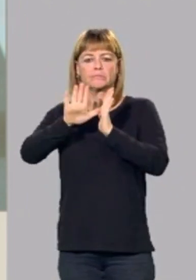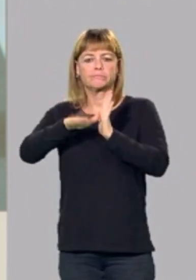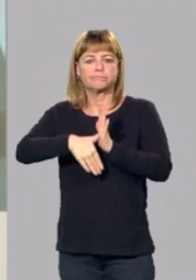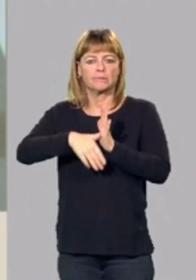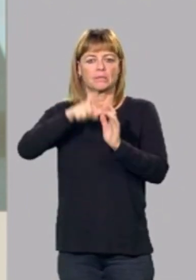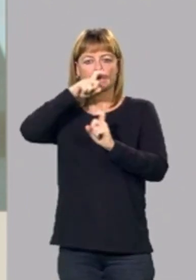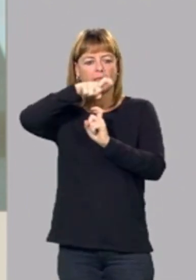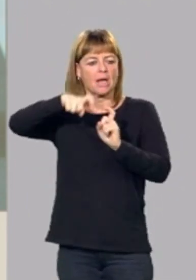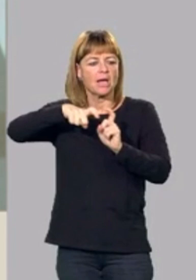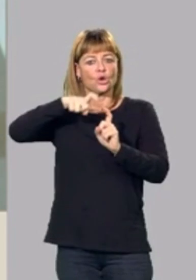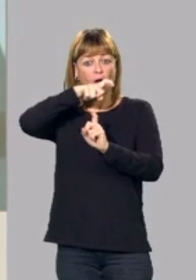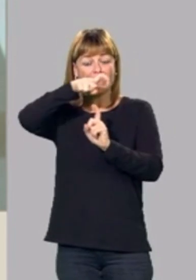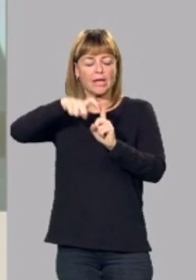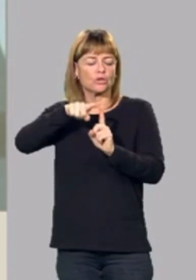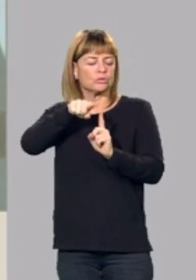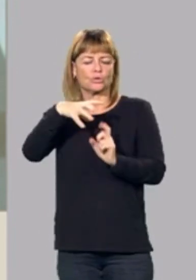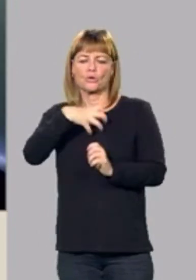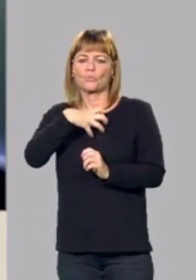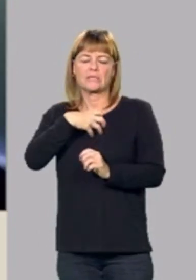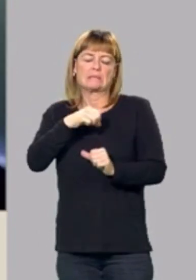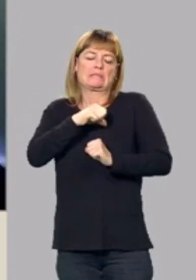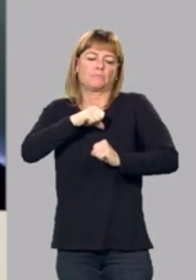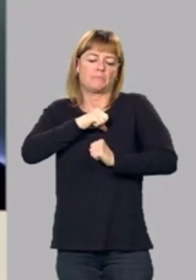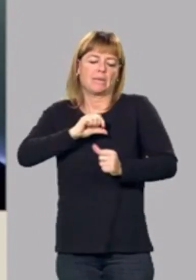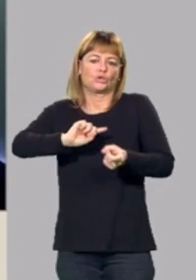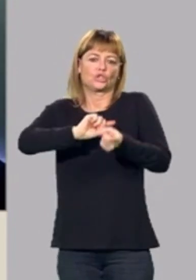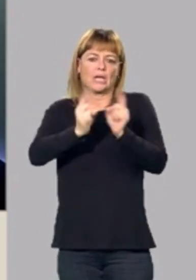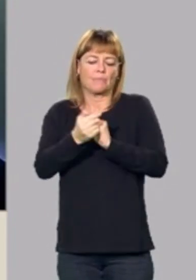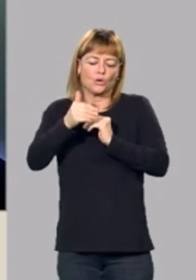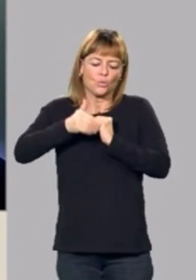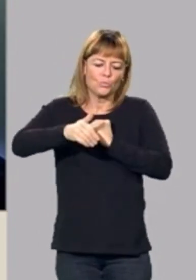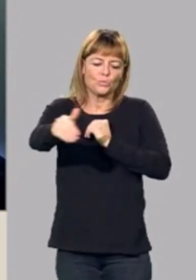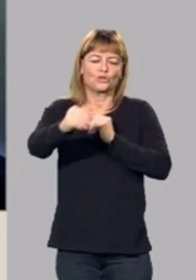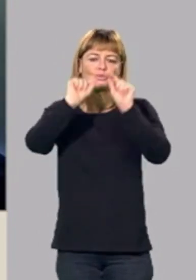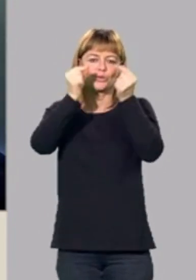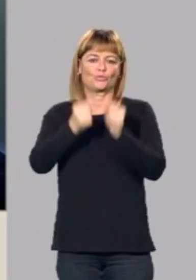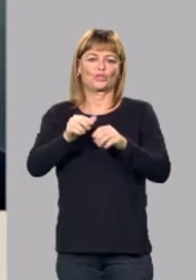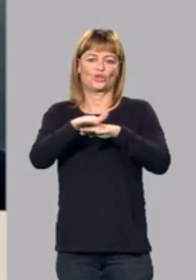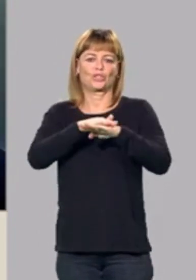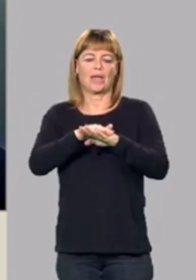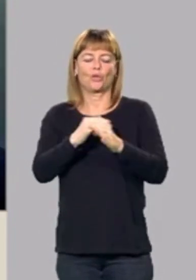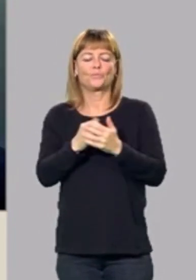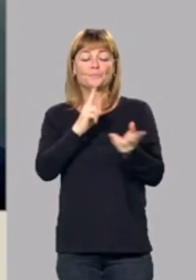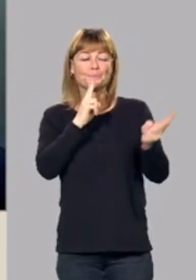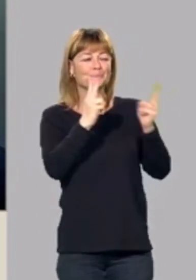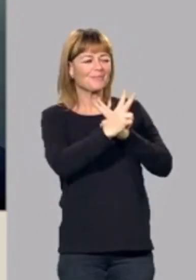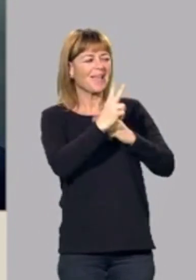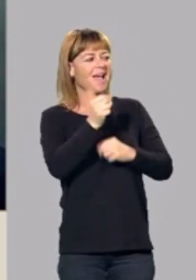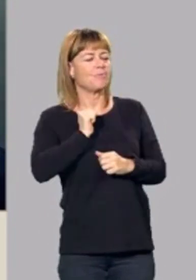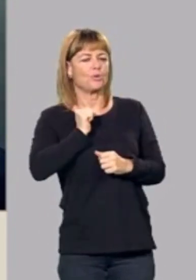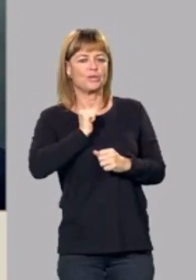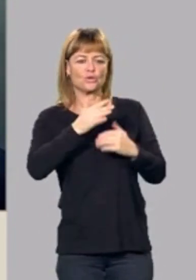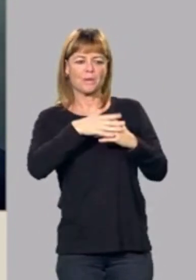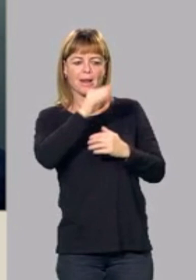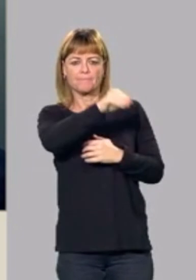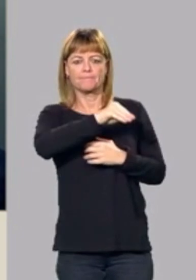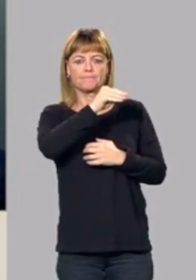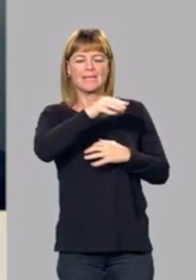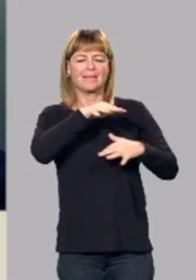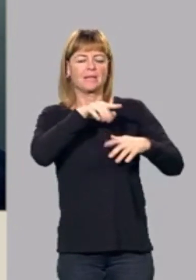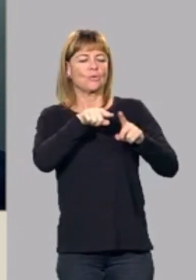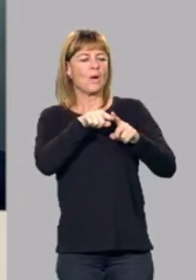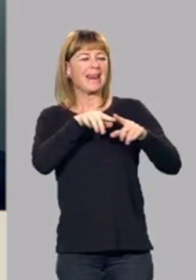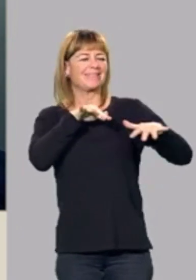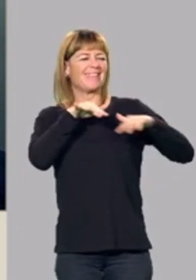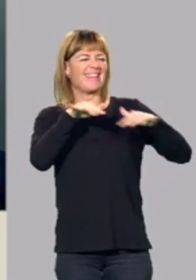que no puede ser y eso esperemos que se pueda cambiar en los próximos presupuestos del Estado. Aprovecho para preguntarle cómo han vivido un poco este terremoto político